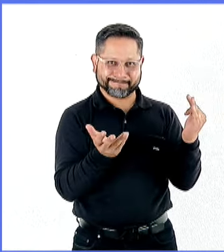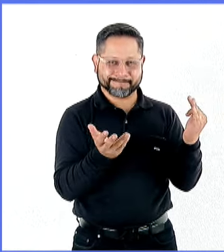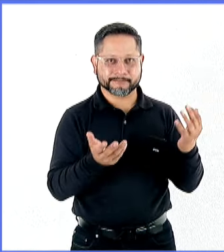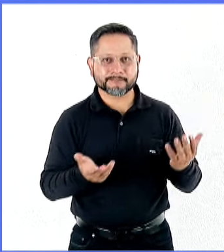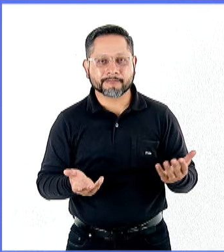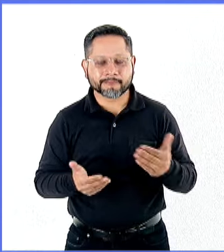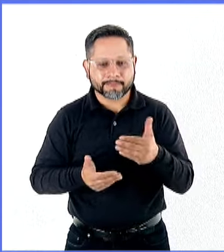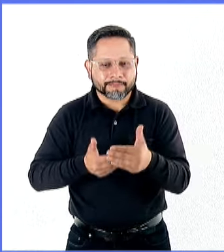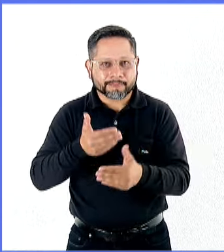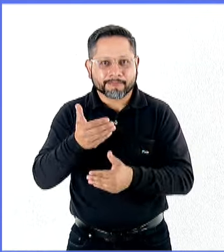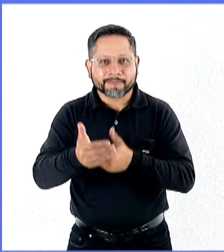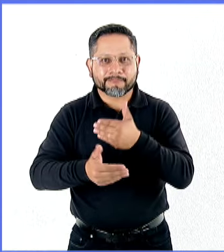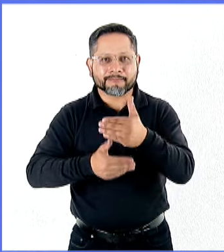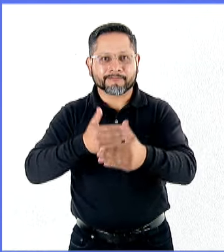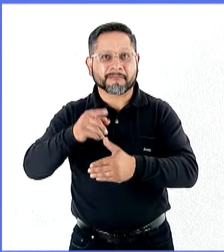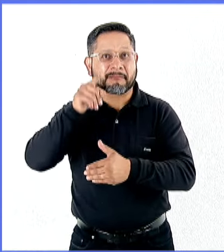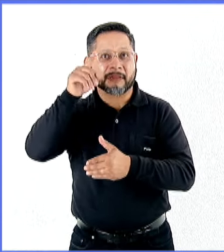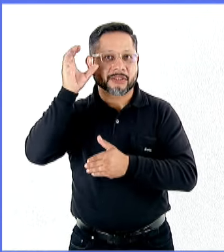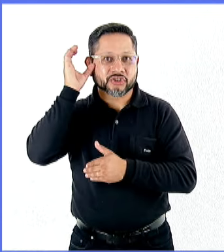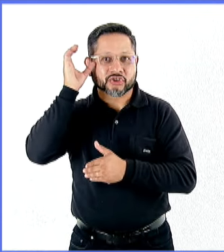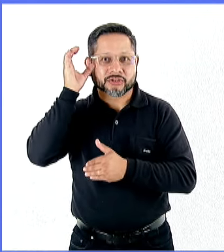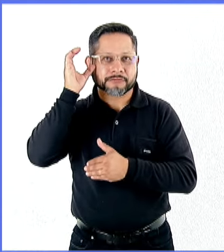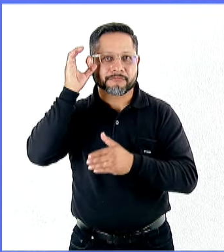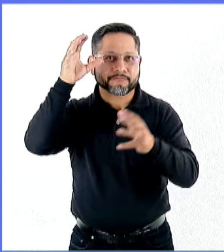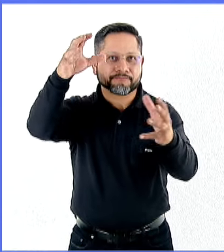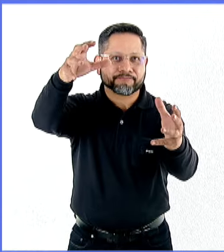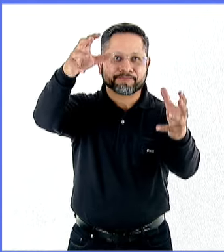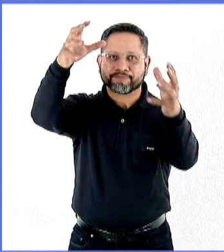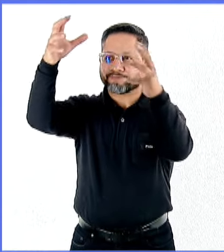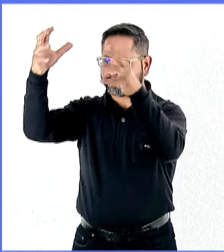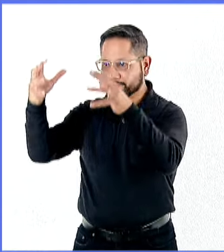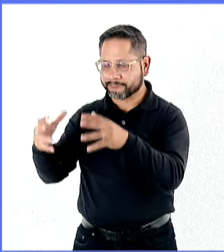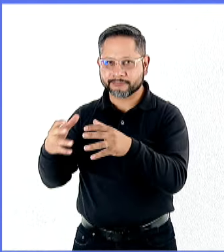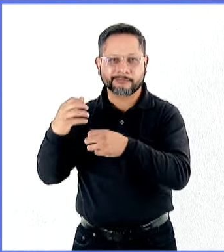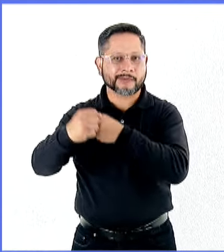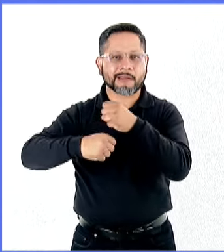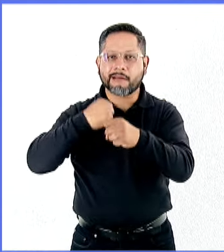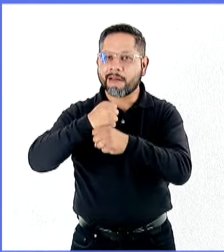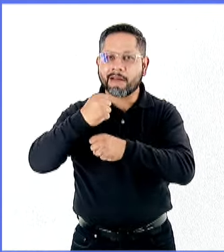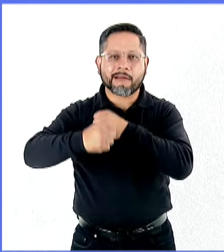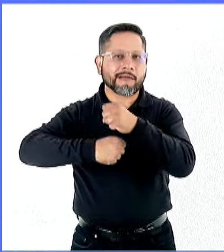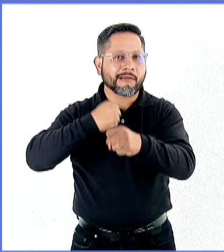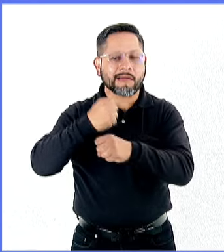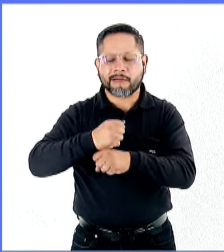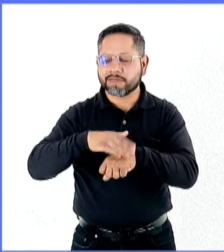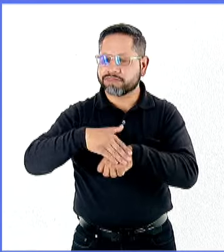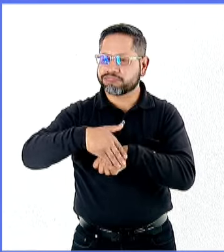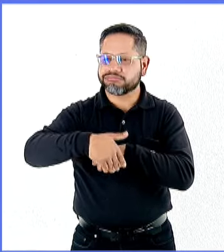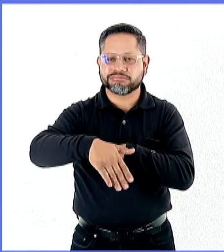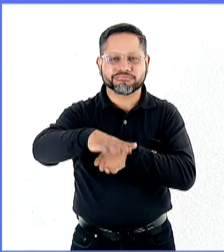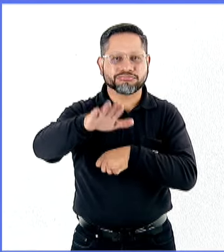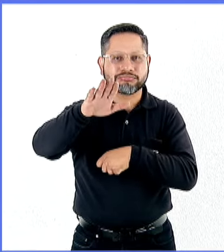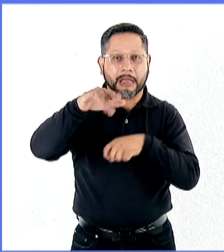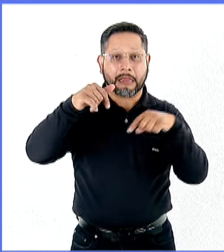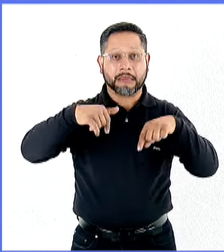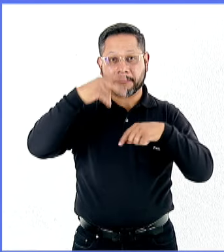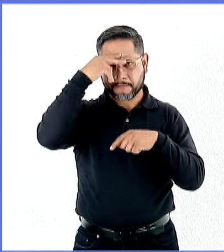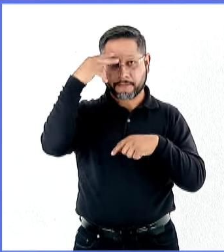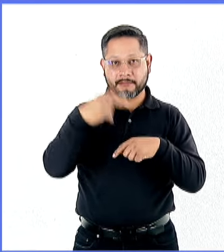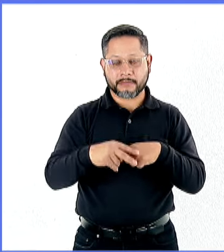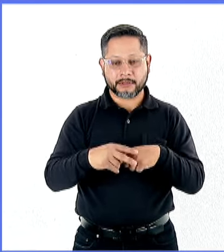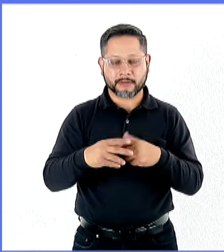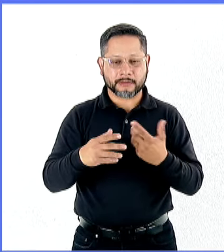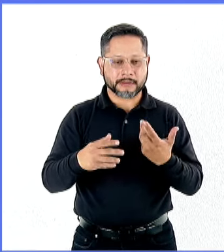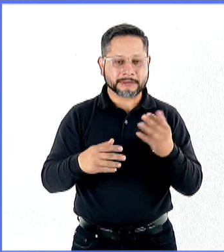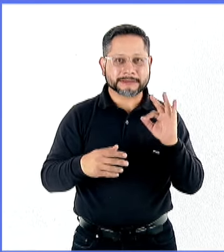realmente estos procesos de deslocalización y relocalización llevan años, décadas, ¿no? En México no puede